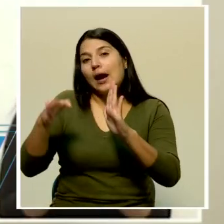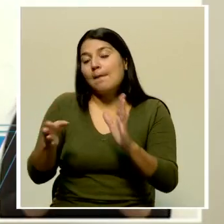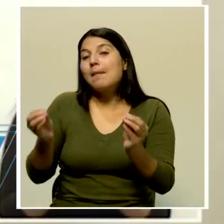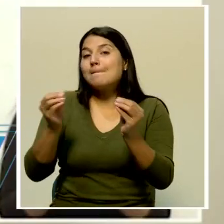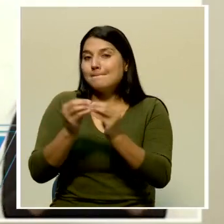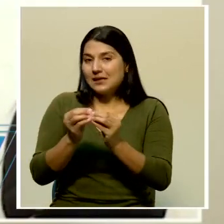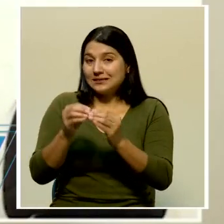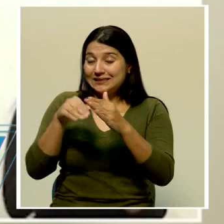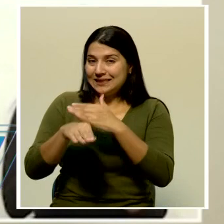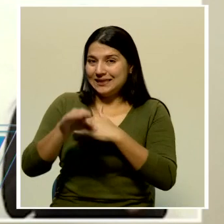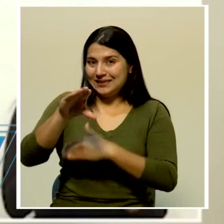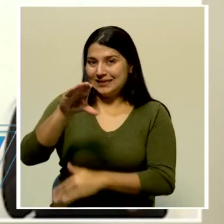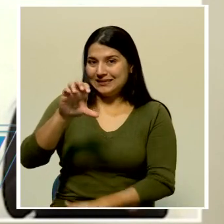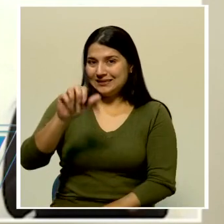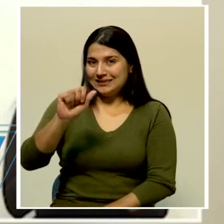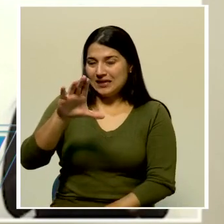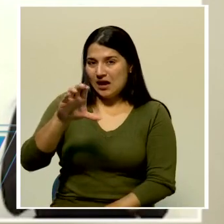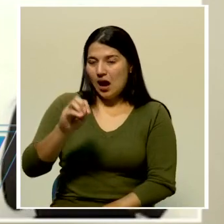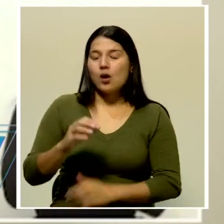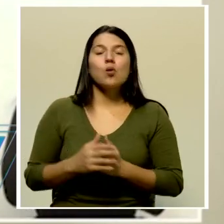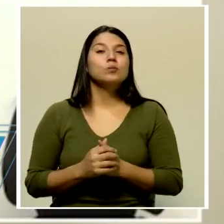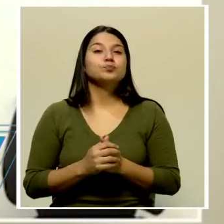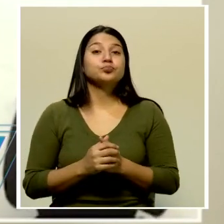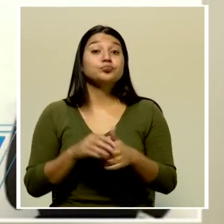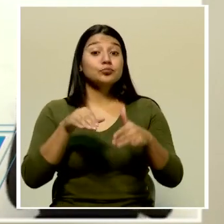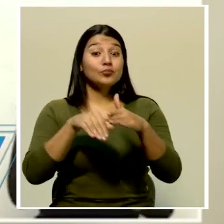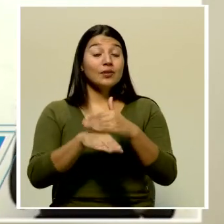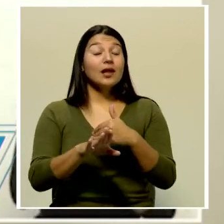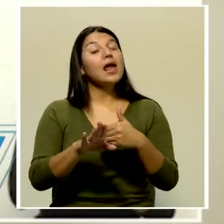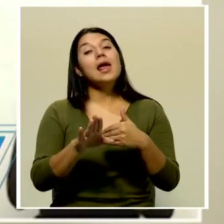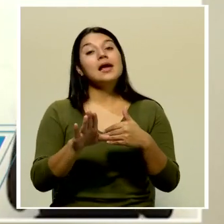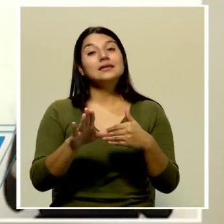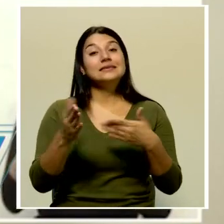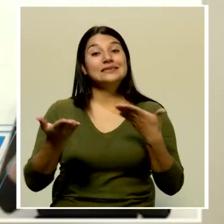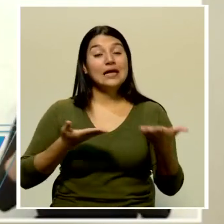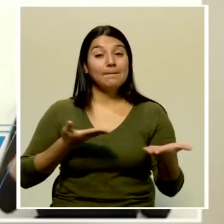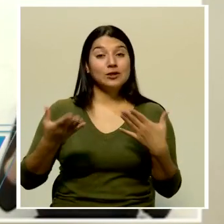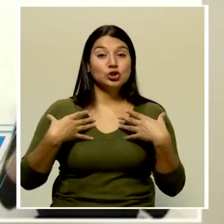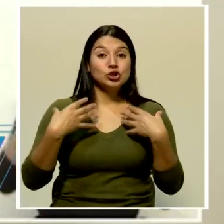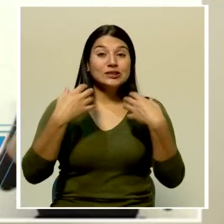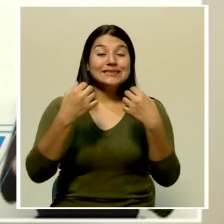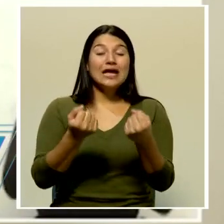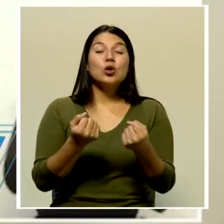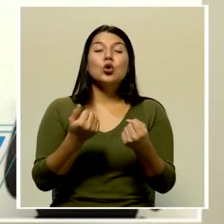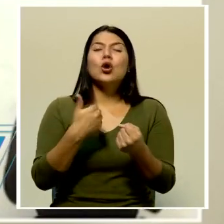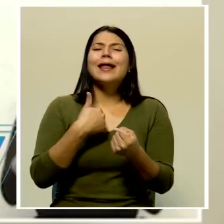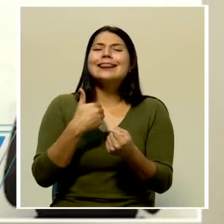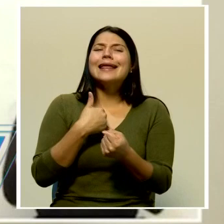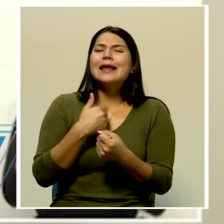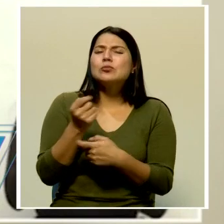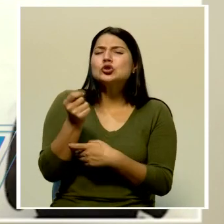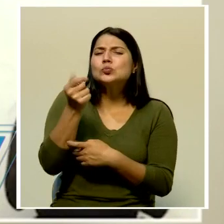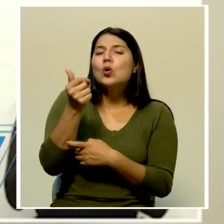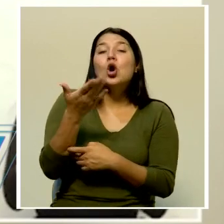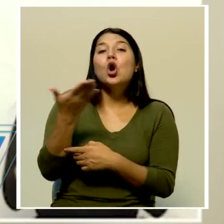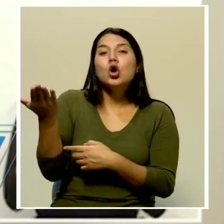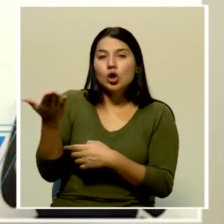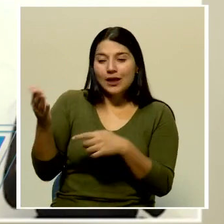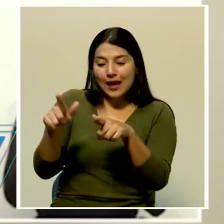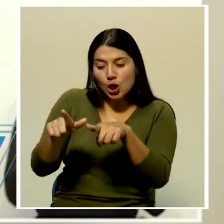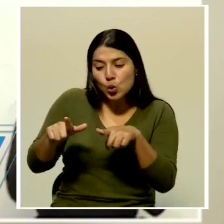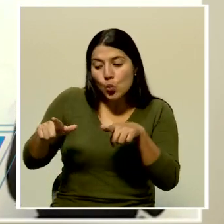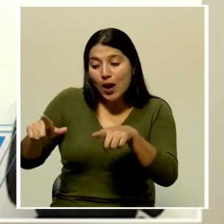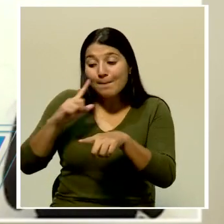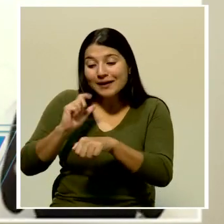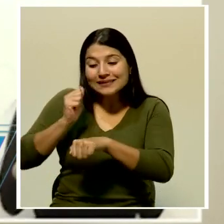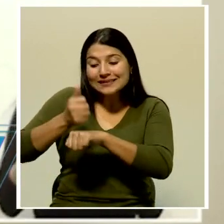escaso en todo el sistema hospitalario son los cubículos de cuidados intensivos, y eso es lo que miramos con lupa todos